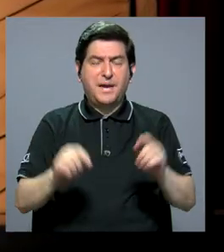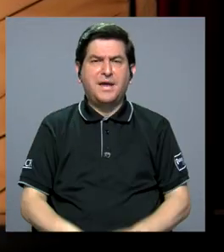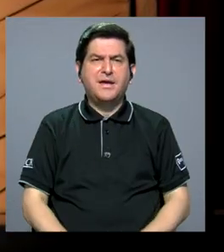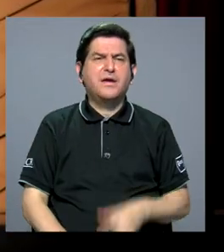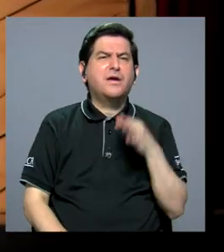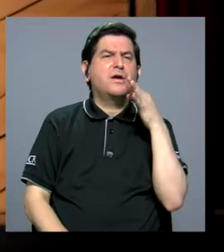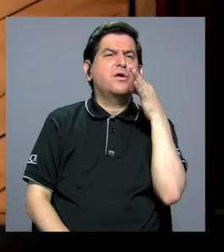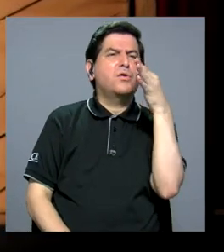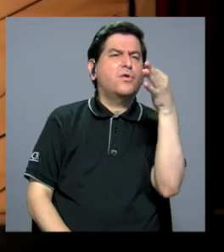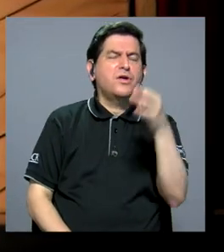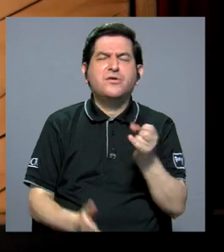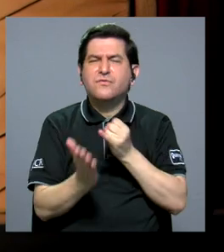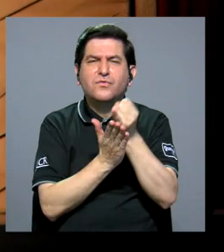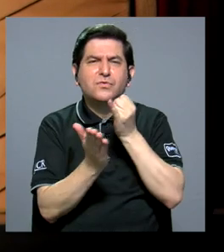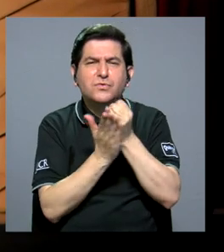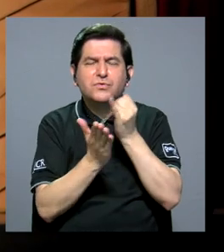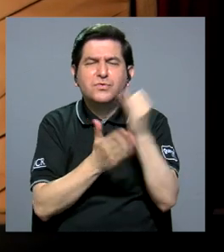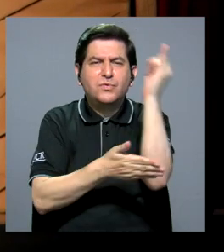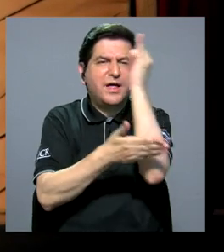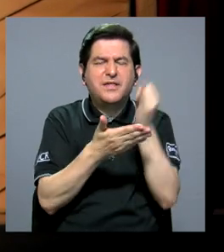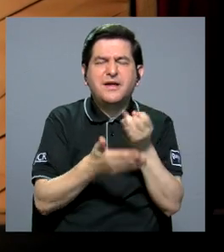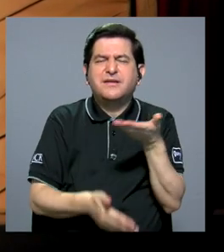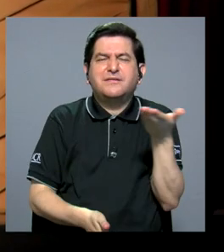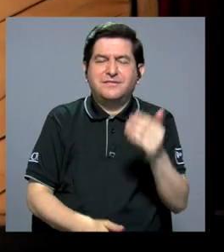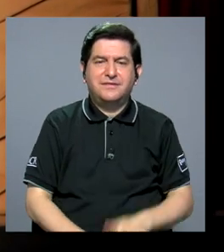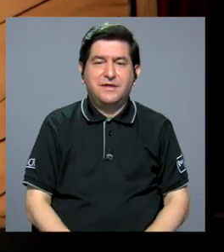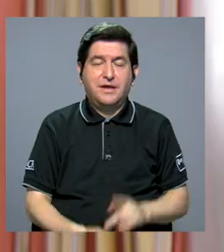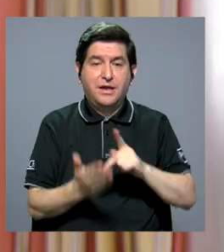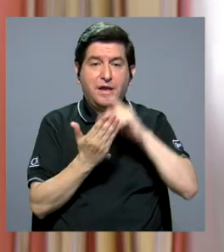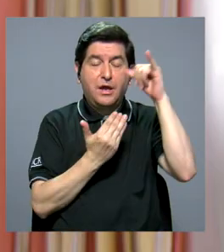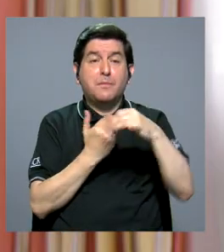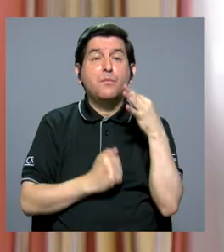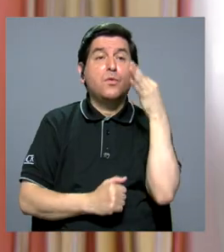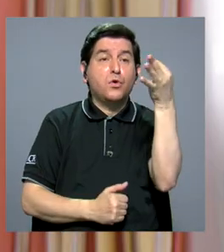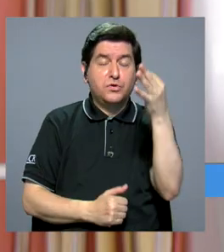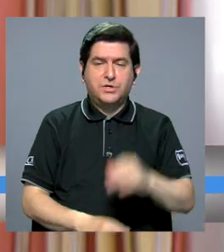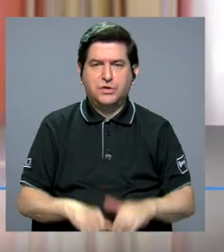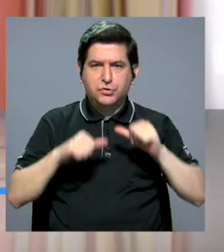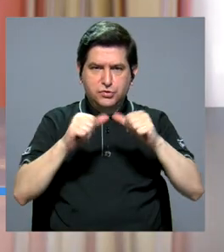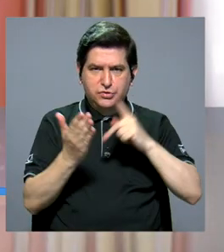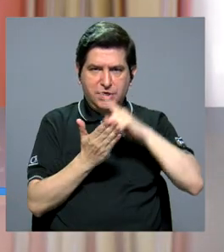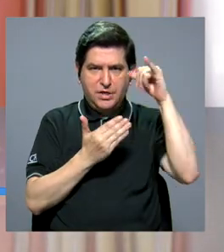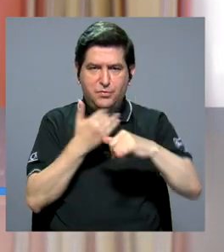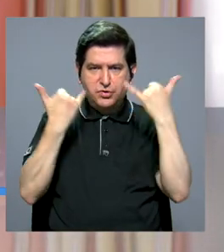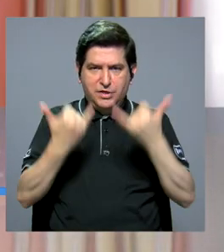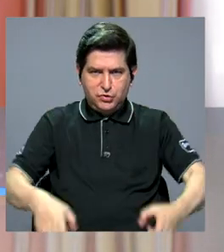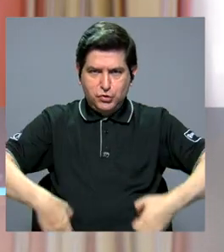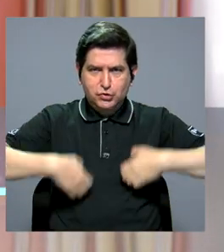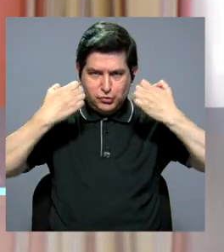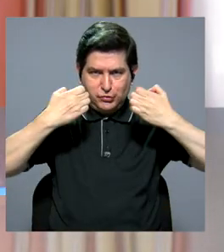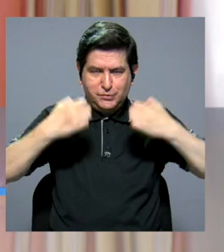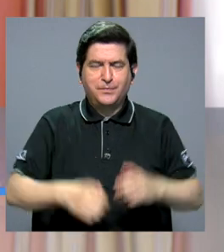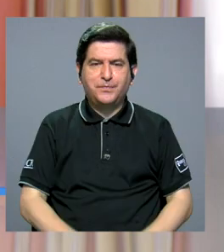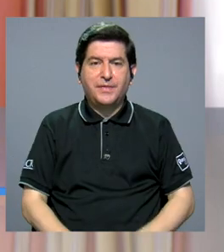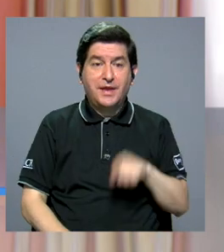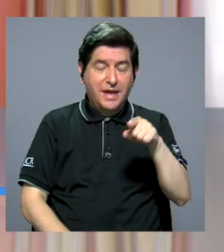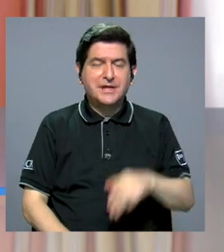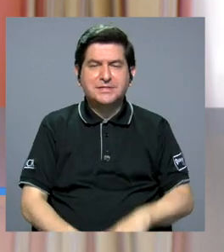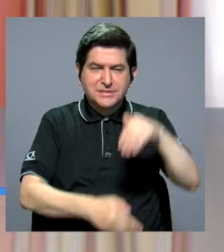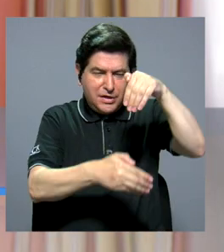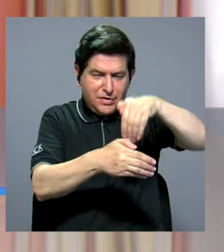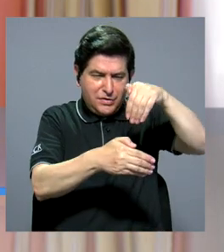dónde se dirige la investigación en arte? Proyectos a futuro, además de continuar proyectos que ya existen, quiero decir el Repositorio